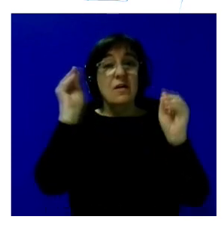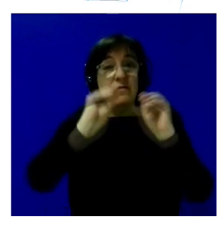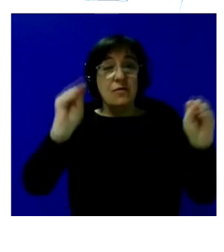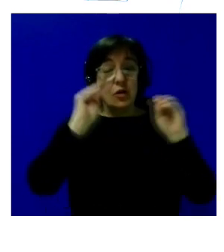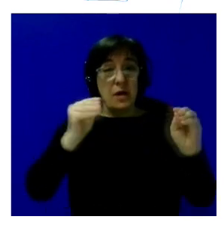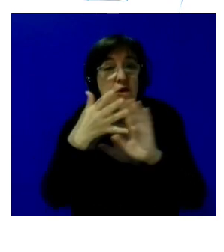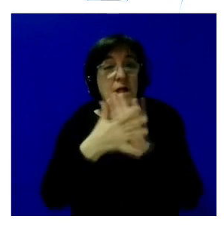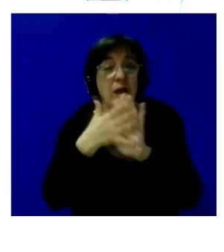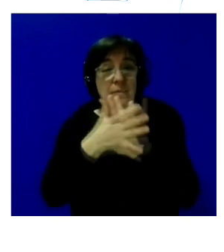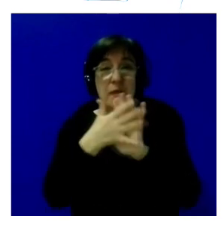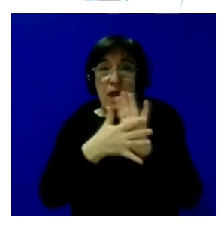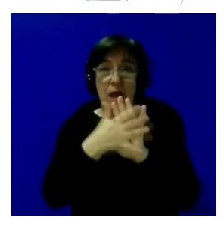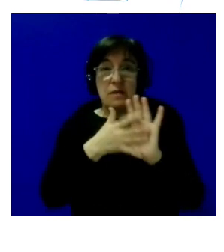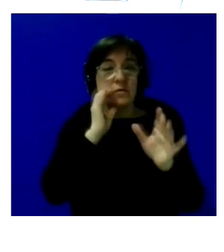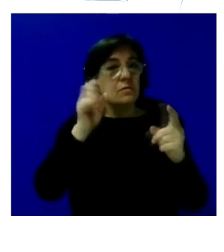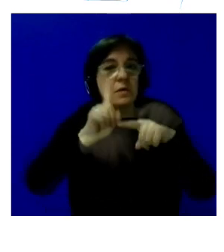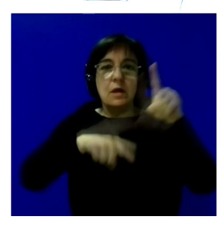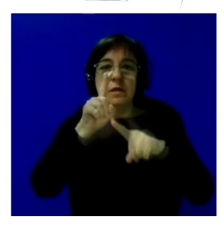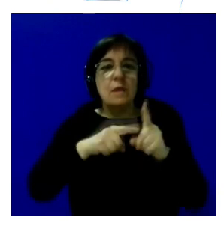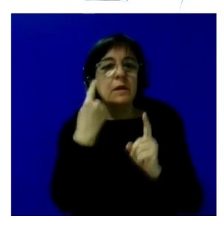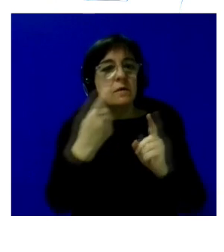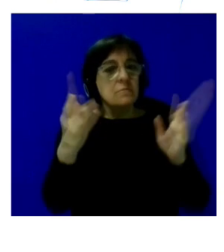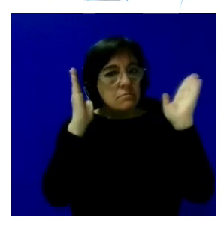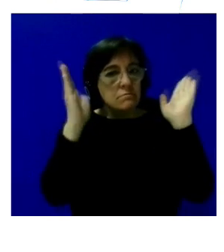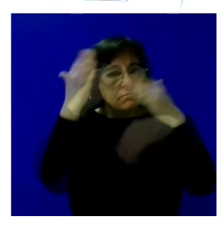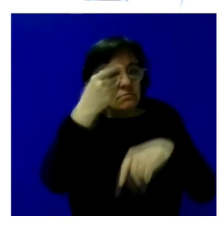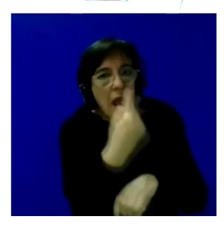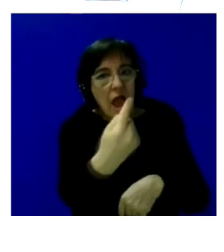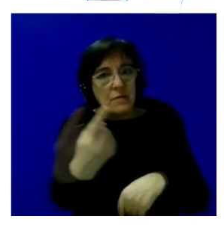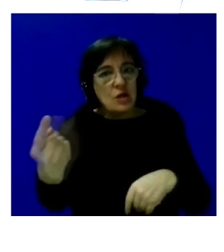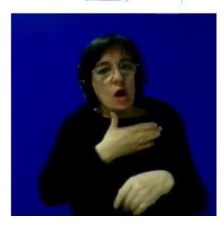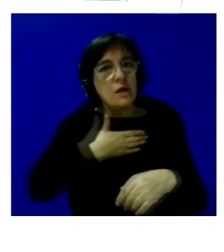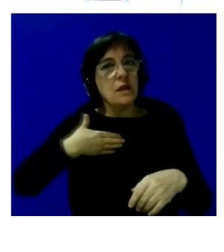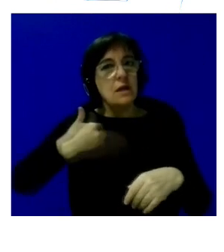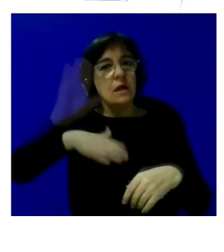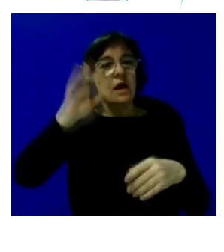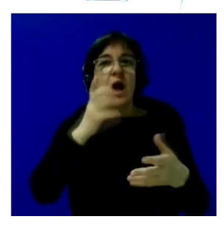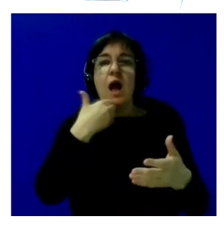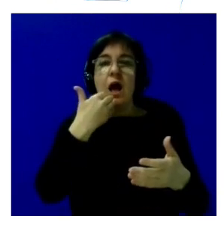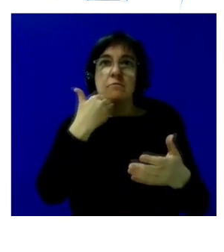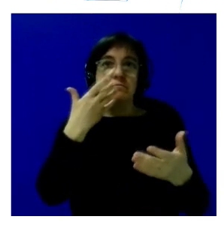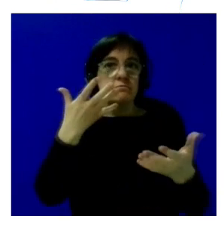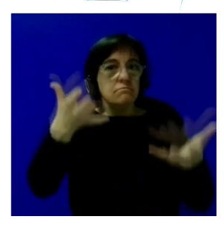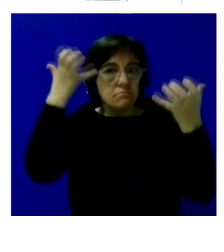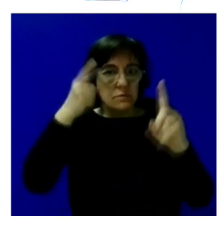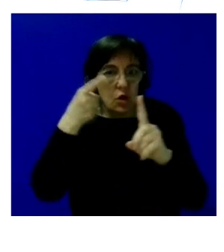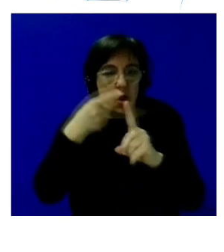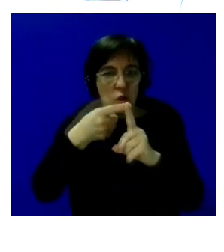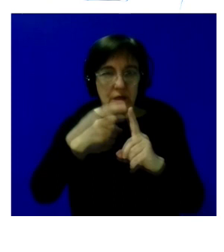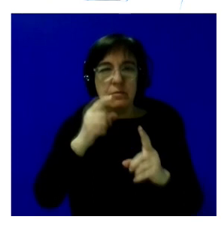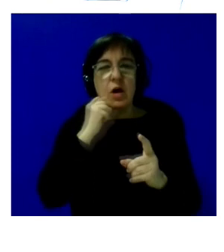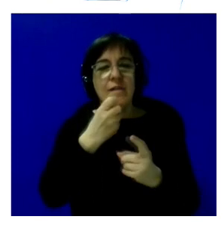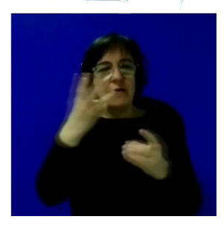hablando son absolutamente a la carta para las personas que deseaban conseguir algún tipo de objetivo son varias las que